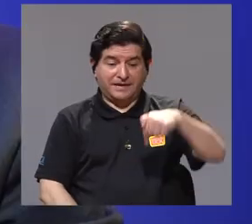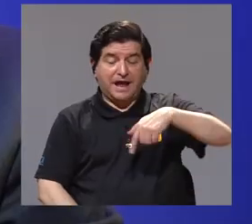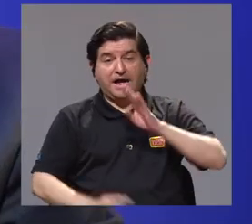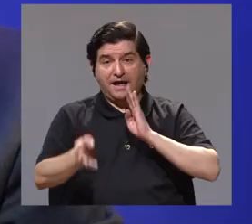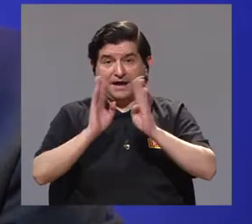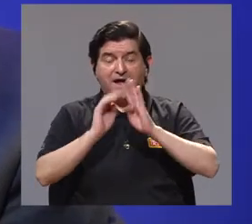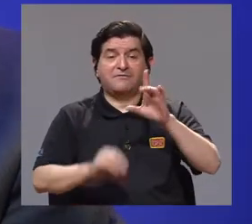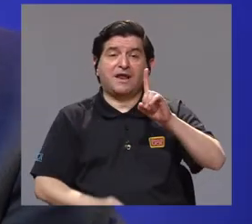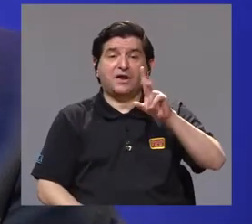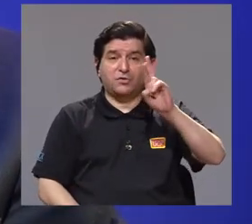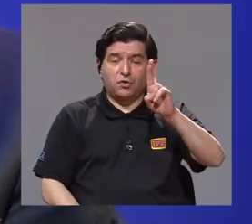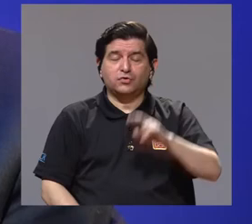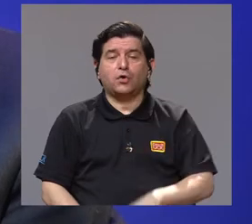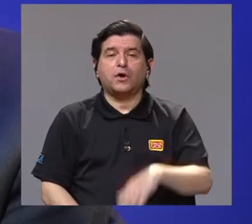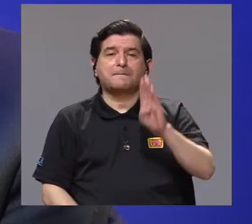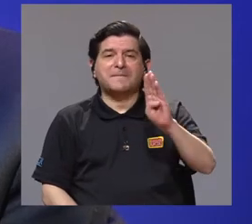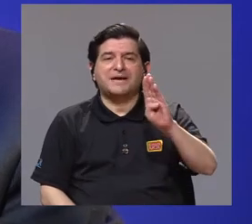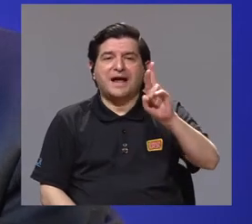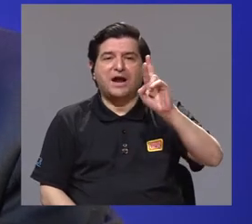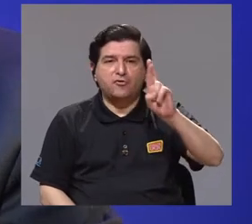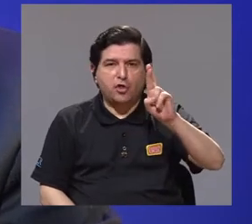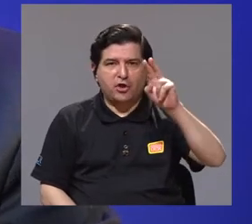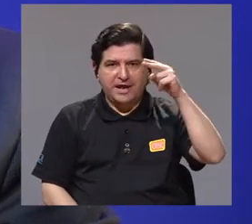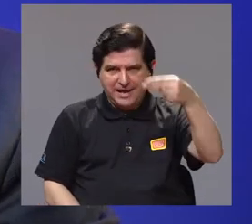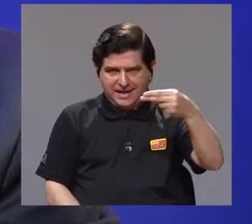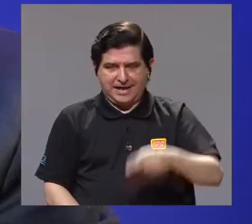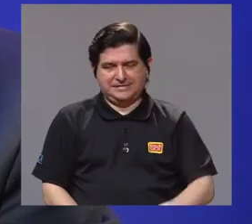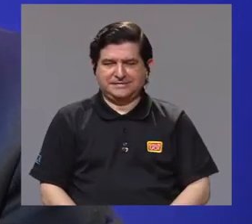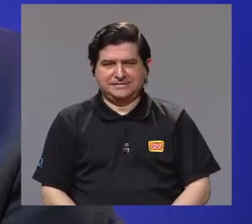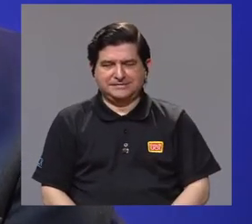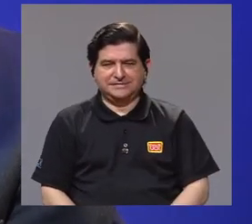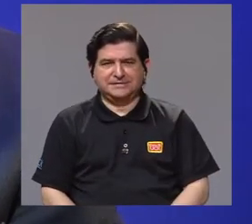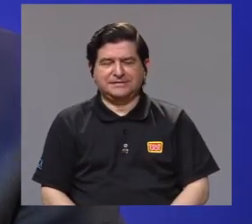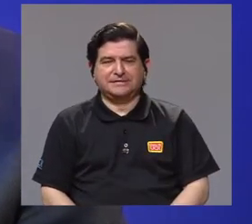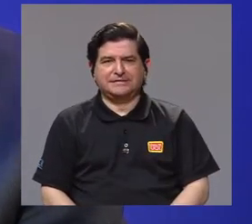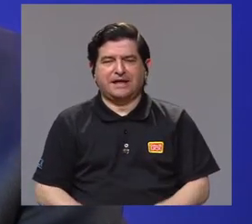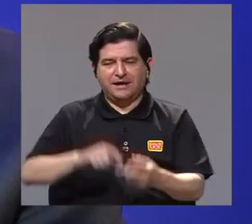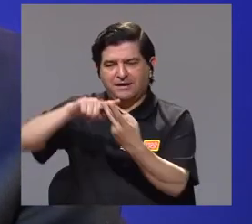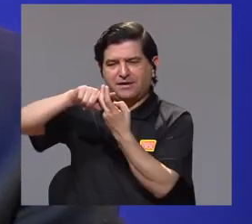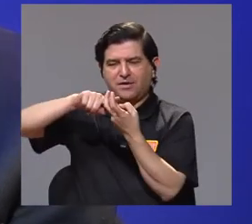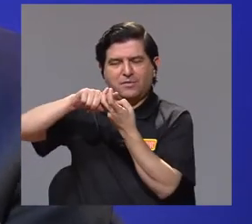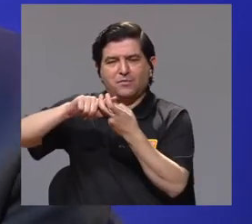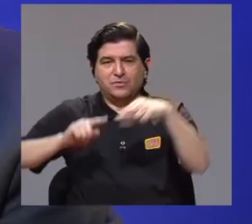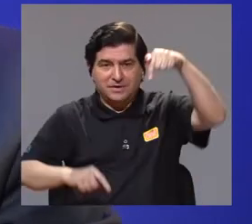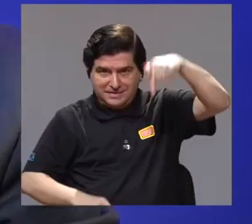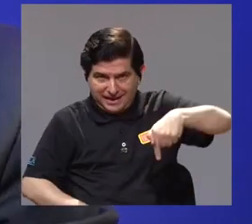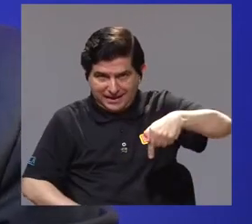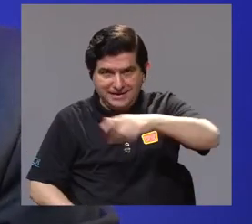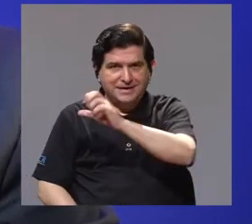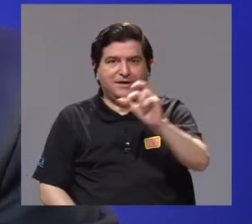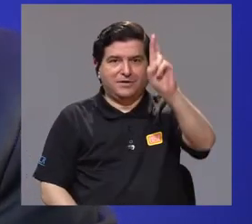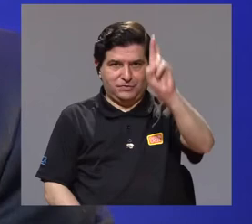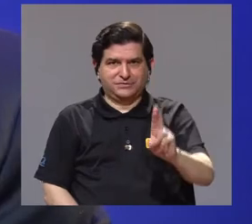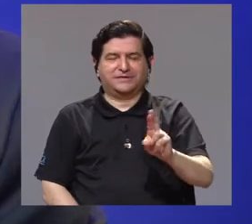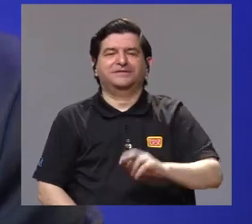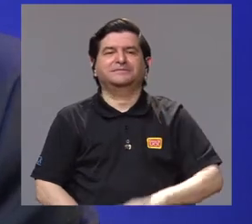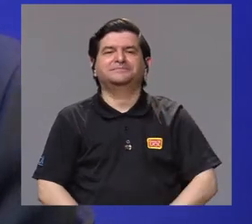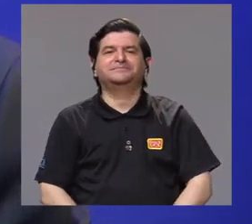Estamos conversando con el doctor Bernal Rodríguez Herrera sobre murciélagos de